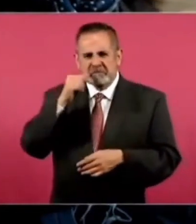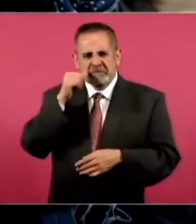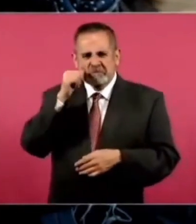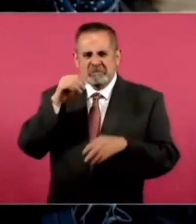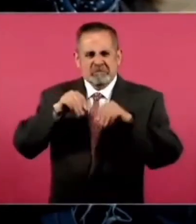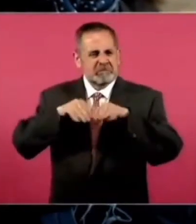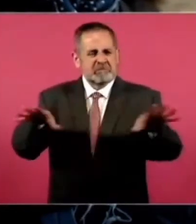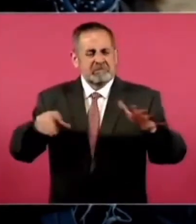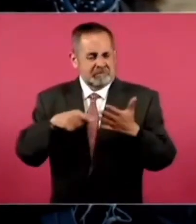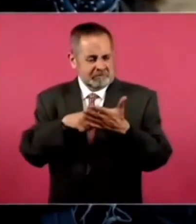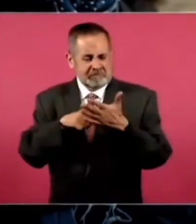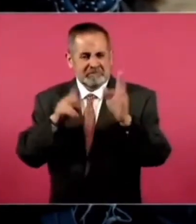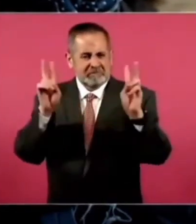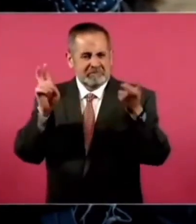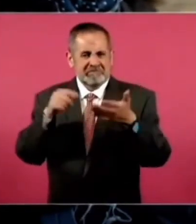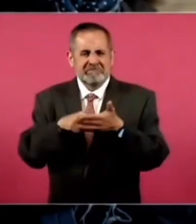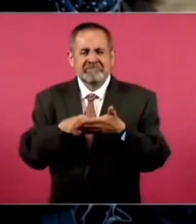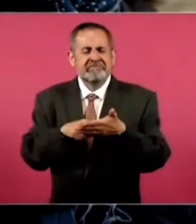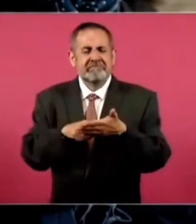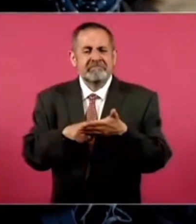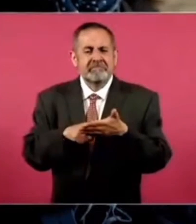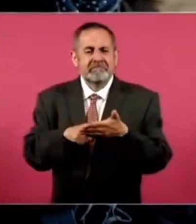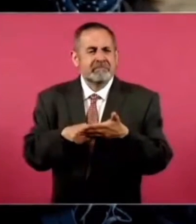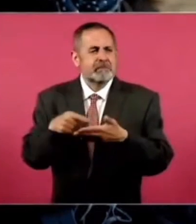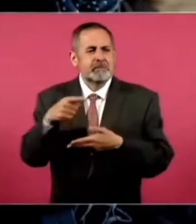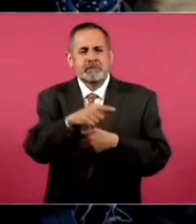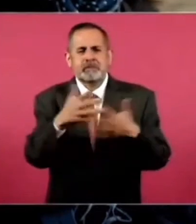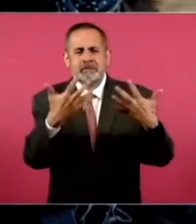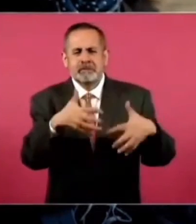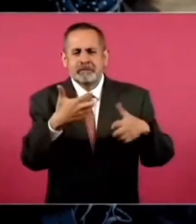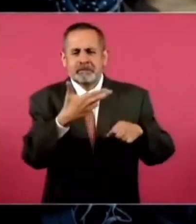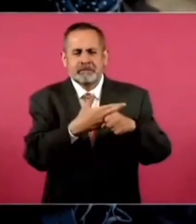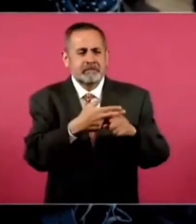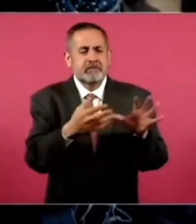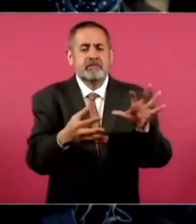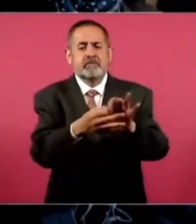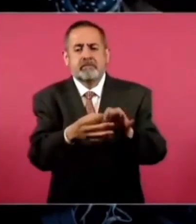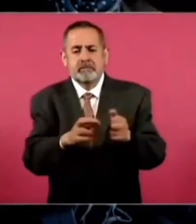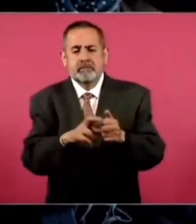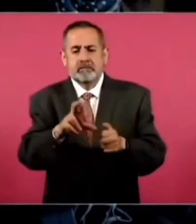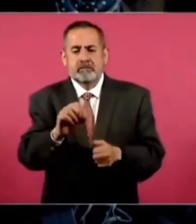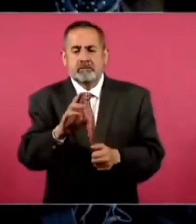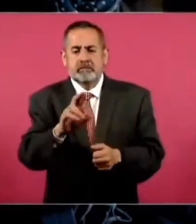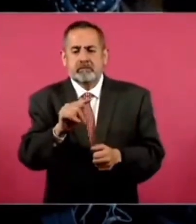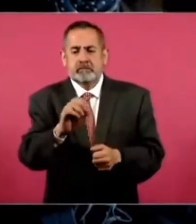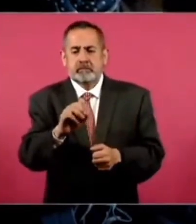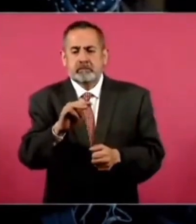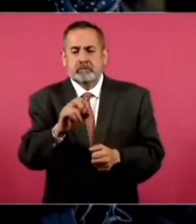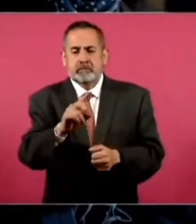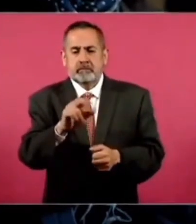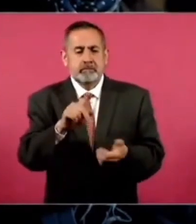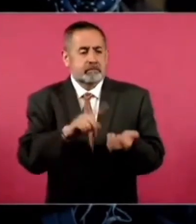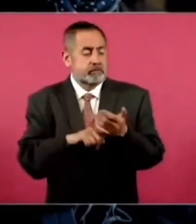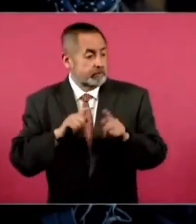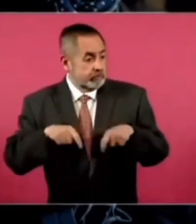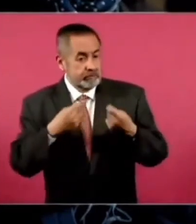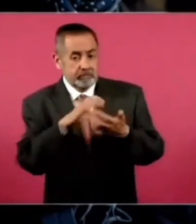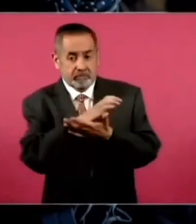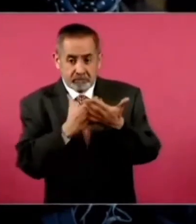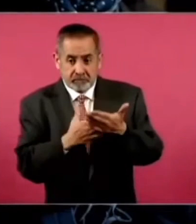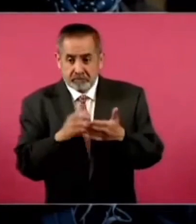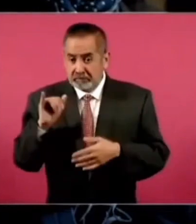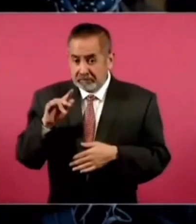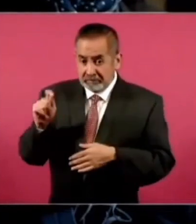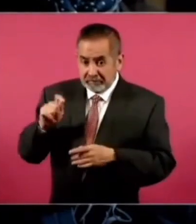el día de ayer sobre el tema de una empresa vinculada, supuestamente, a Roberto Madrazo, que se le está dando contratos del